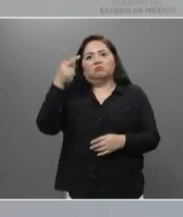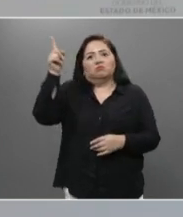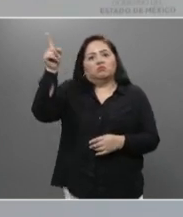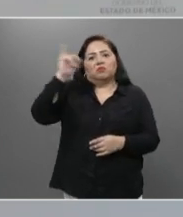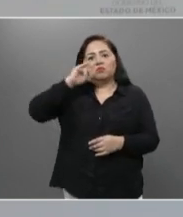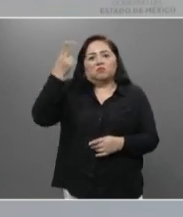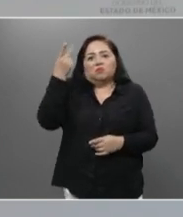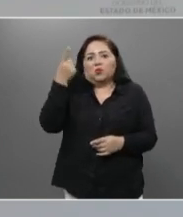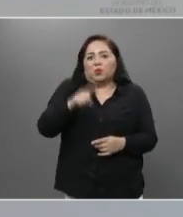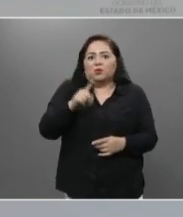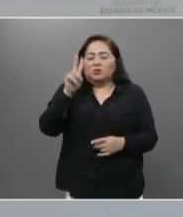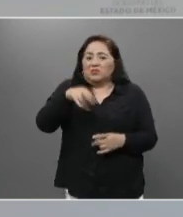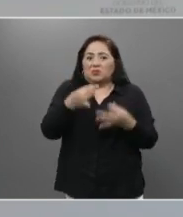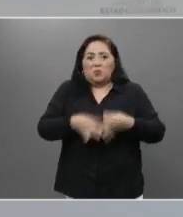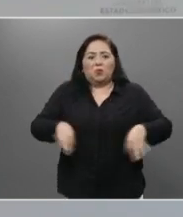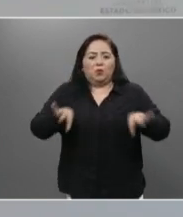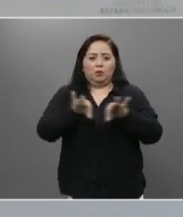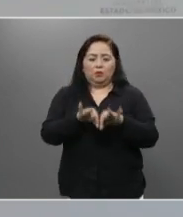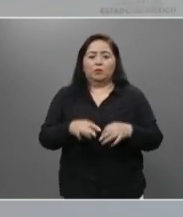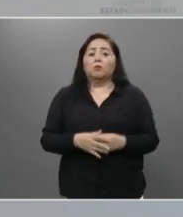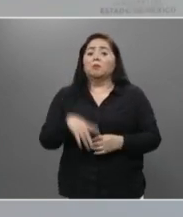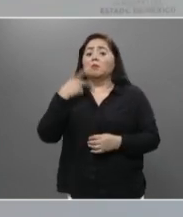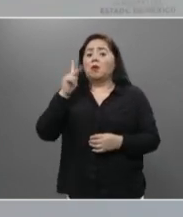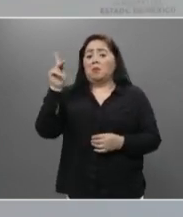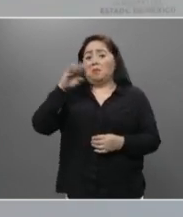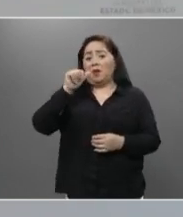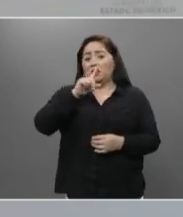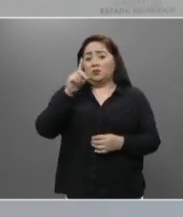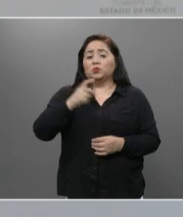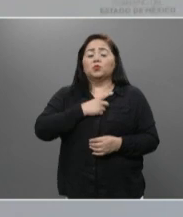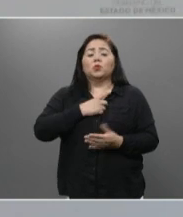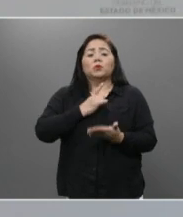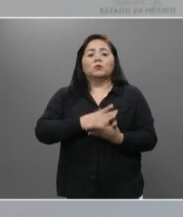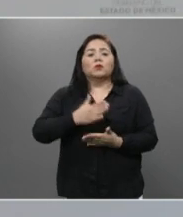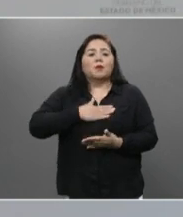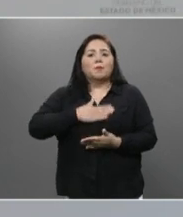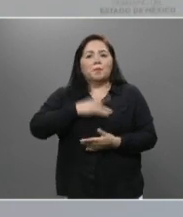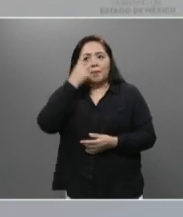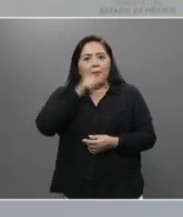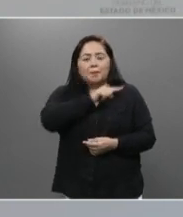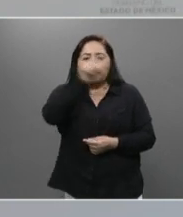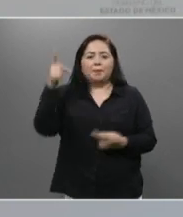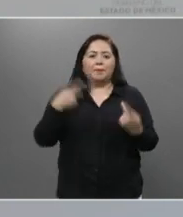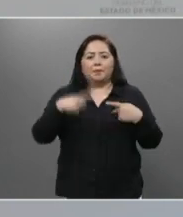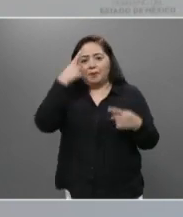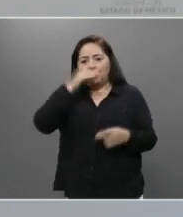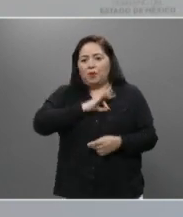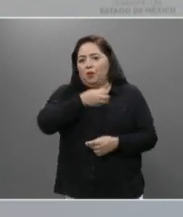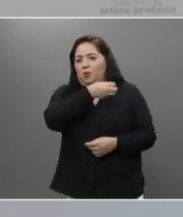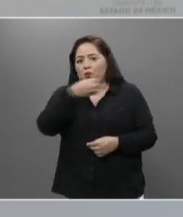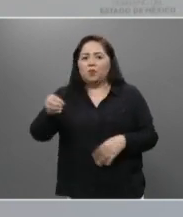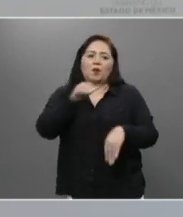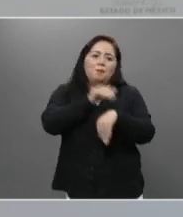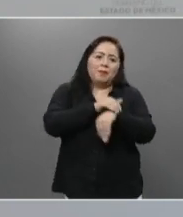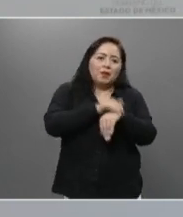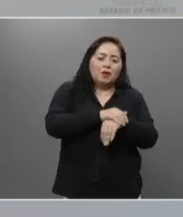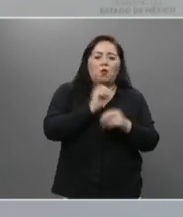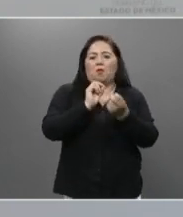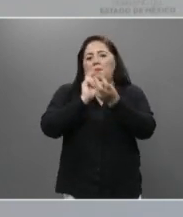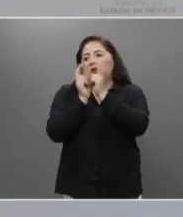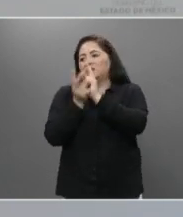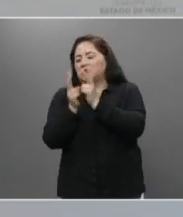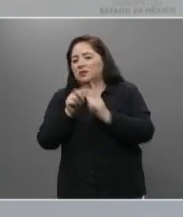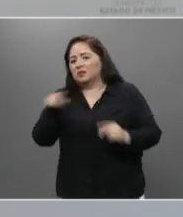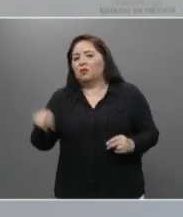considere esencial. Del Mazo hizo un llamado a la población a organizarse con amigos, con